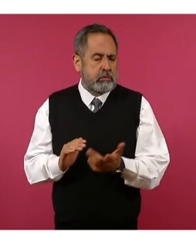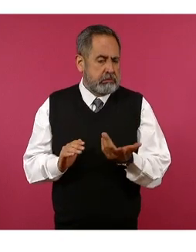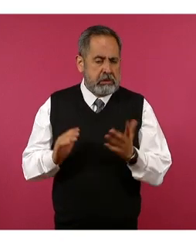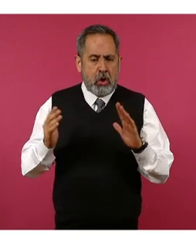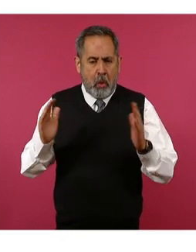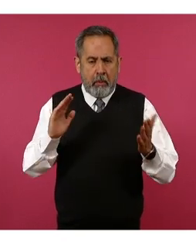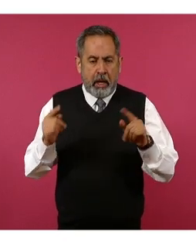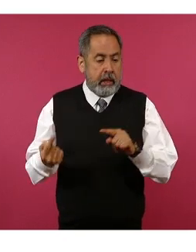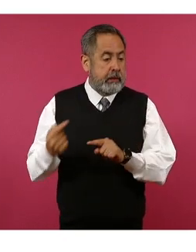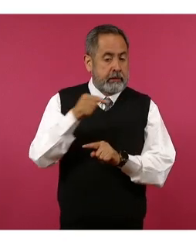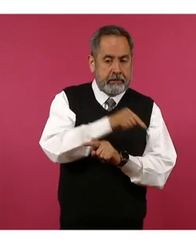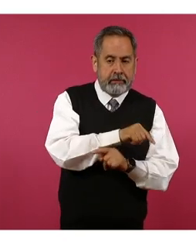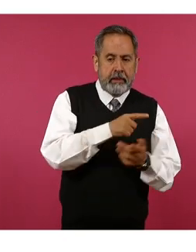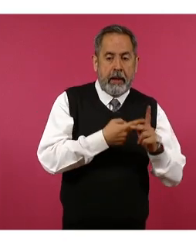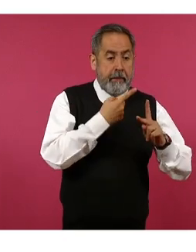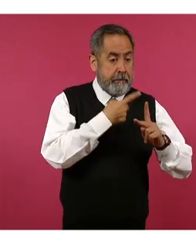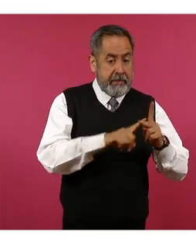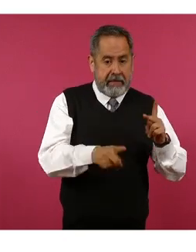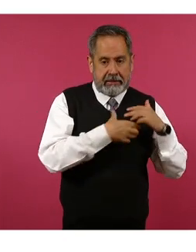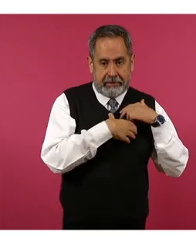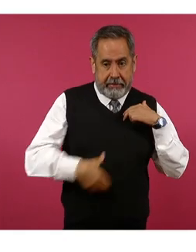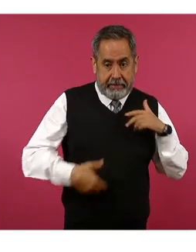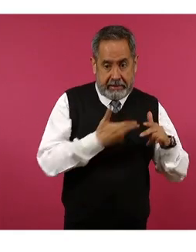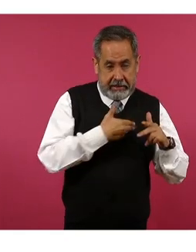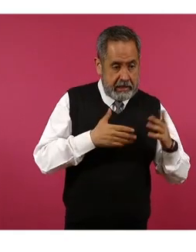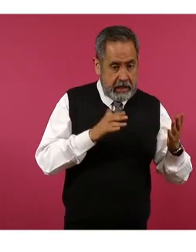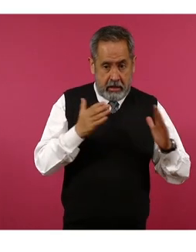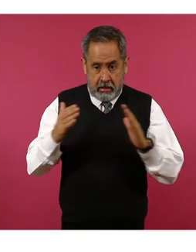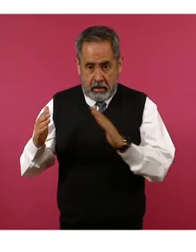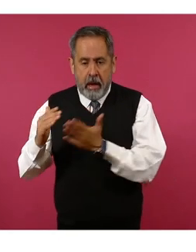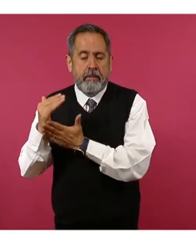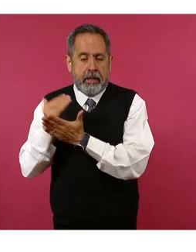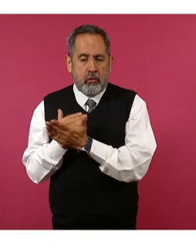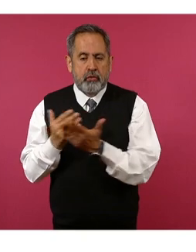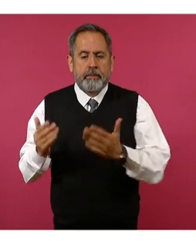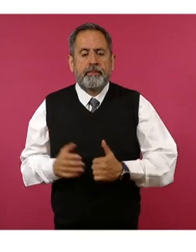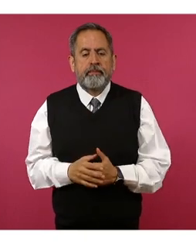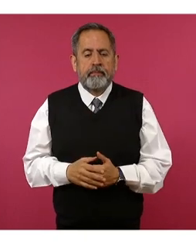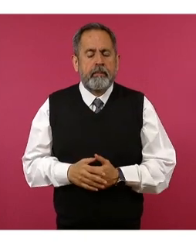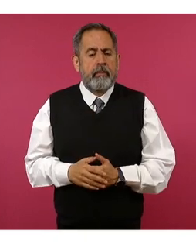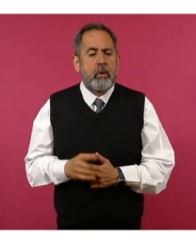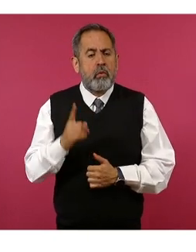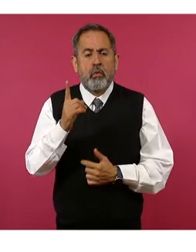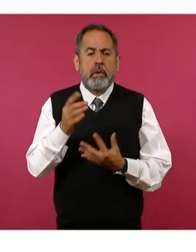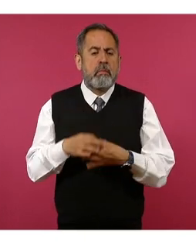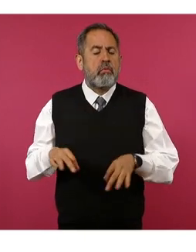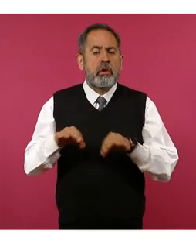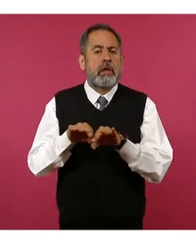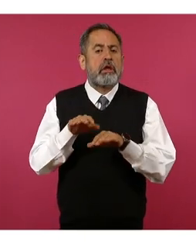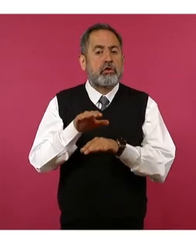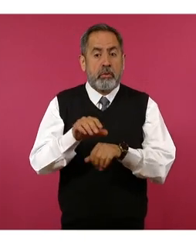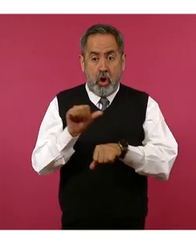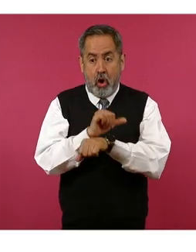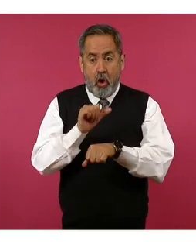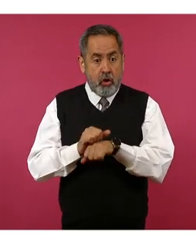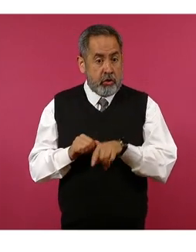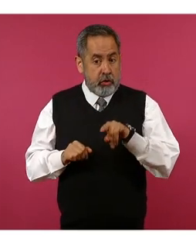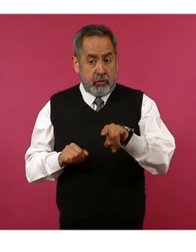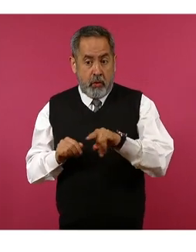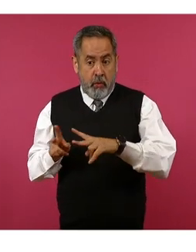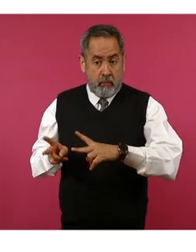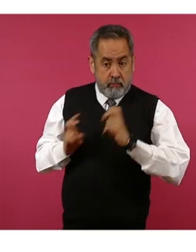comparación con el inicio de la administración. Adelante. Muy importante la reducción de robo de